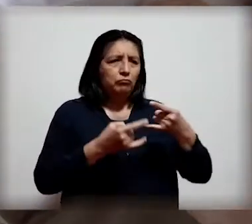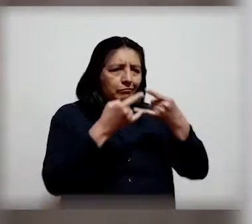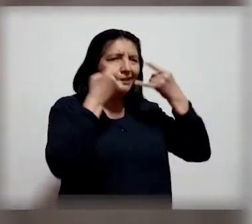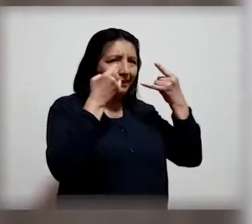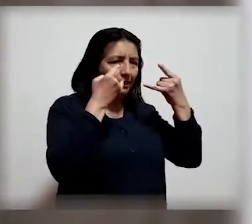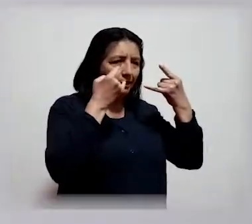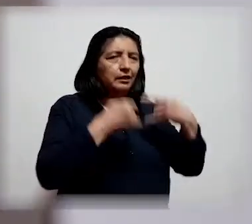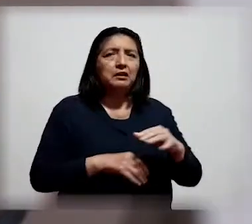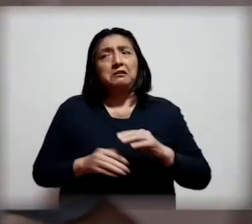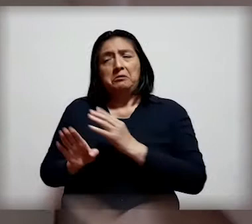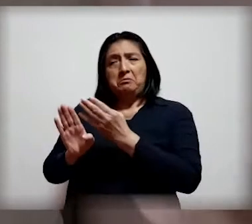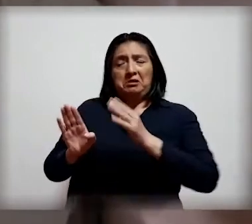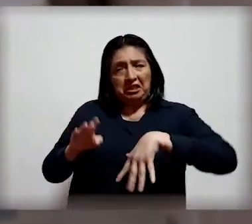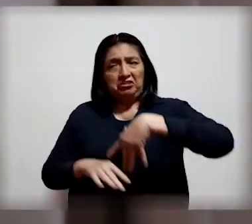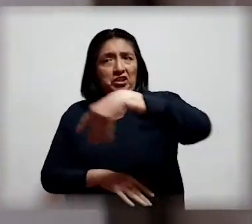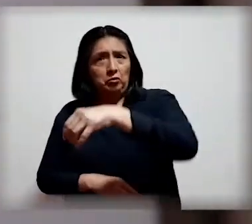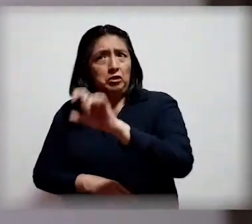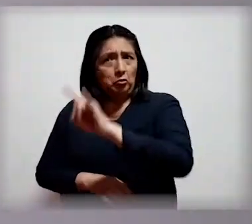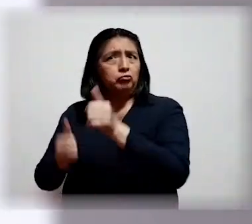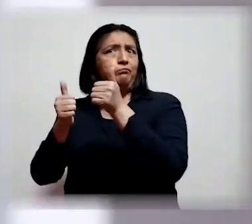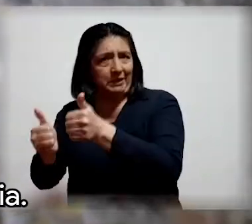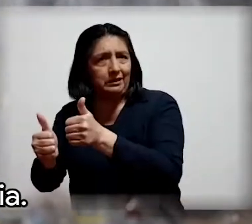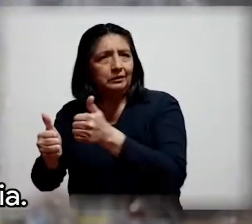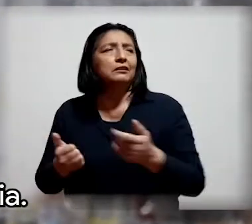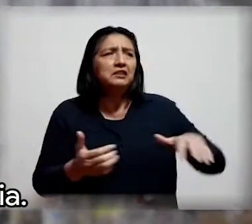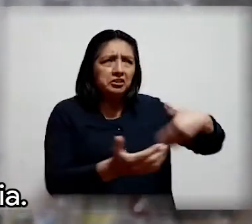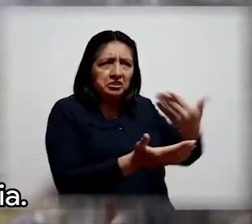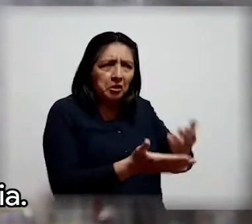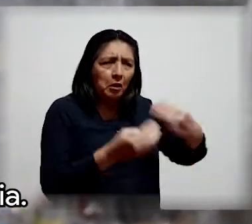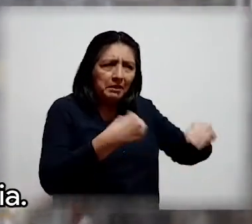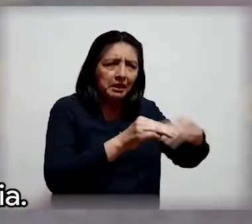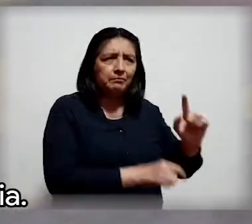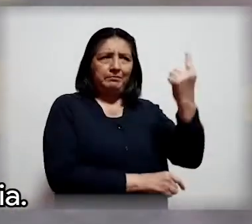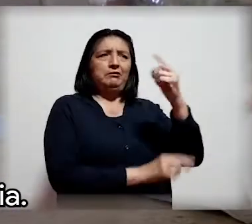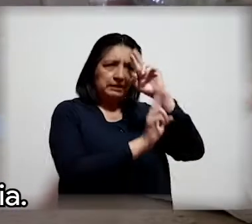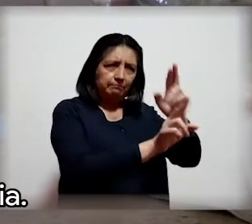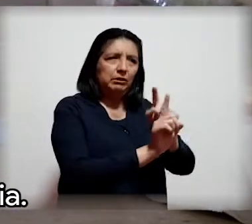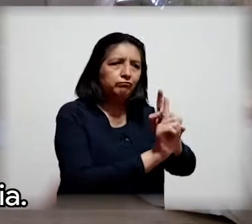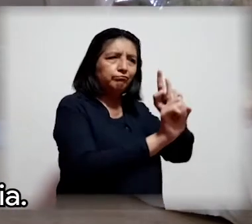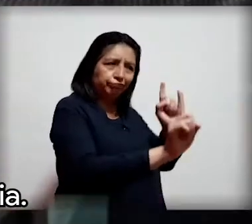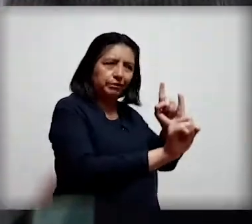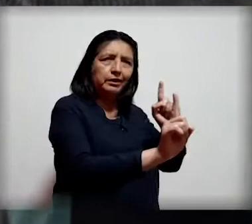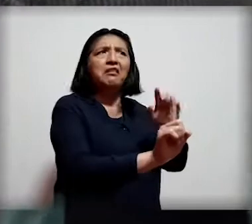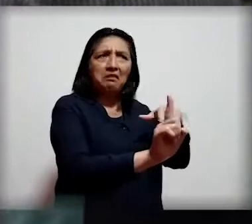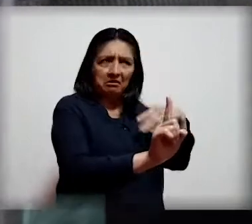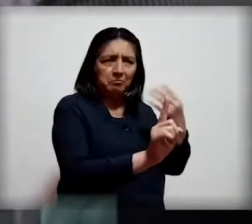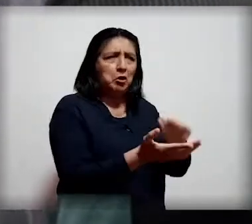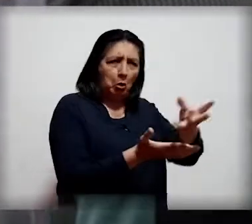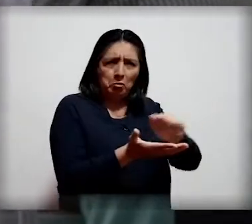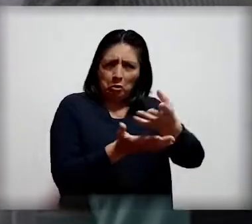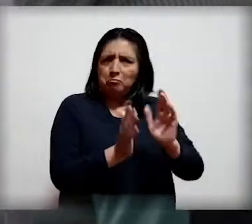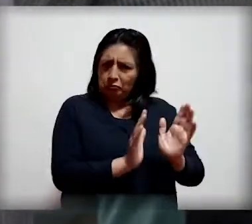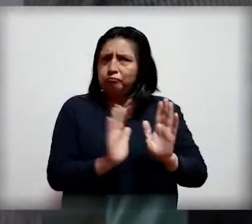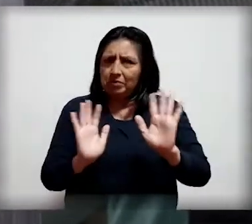mi mascarilla. Luego salgo y la uso correctamente. Cuando llego al mercado, primero respeto la distancia. Y después hago